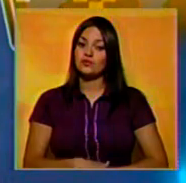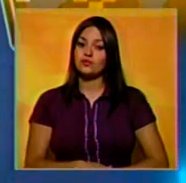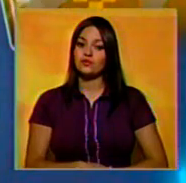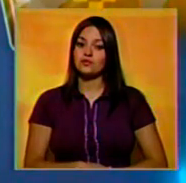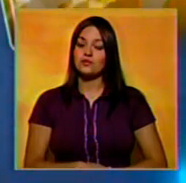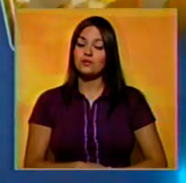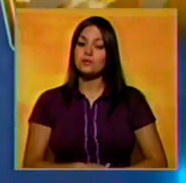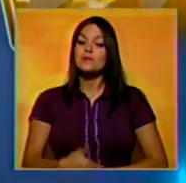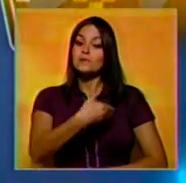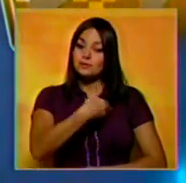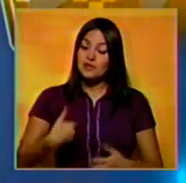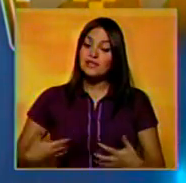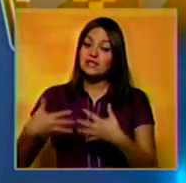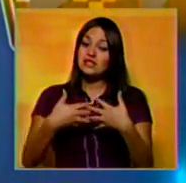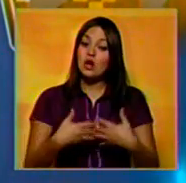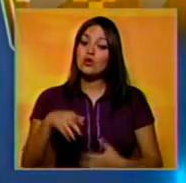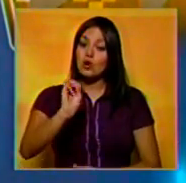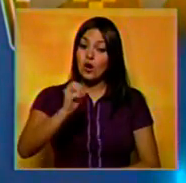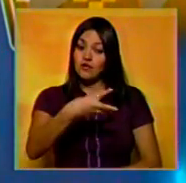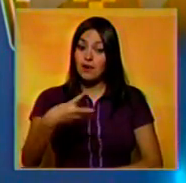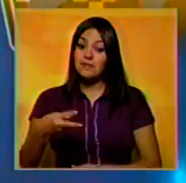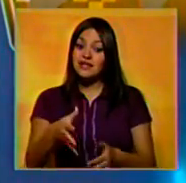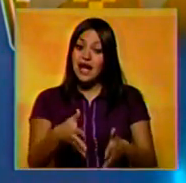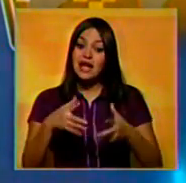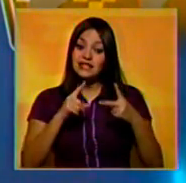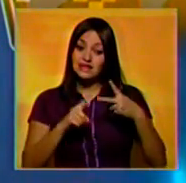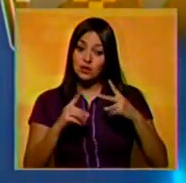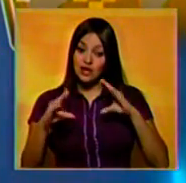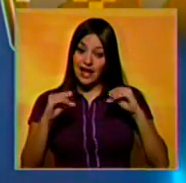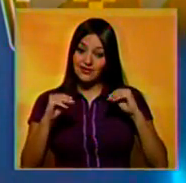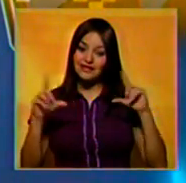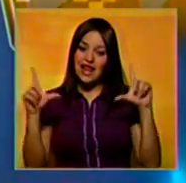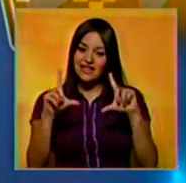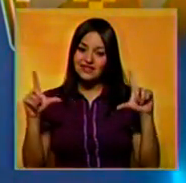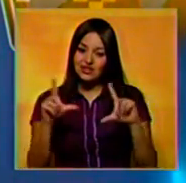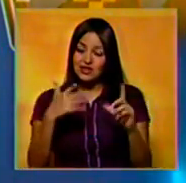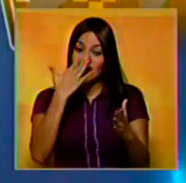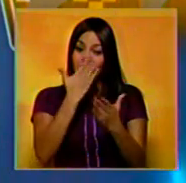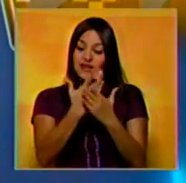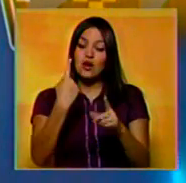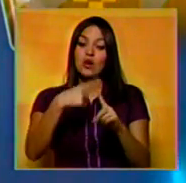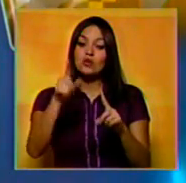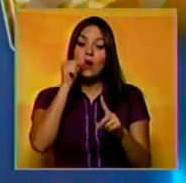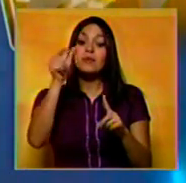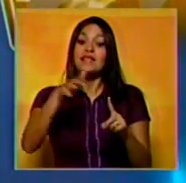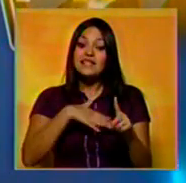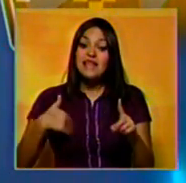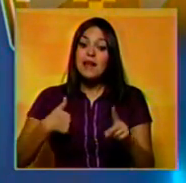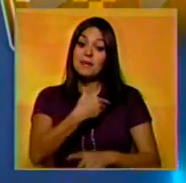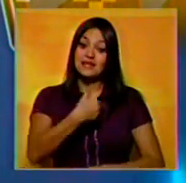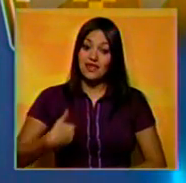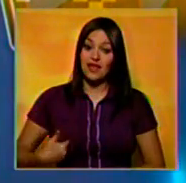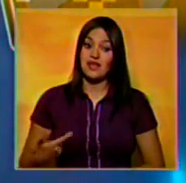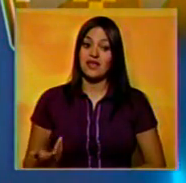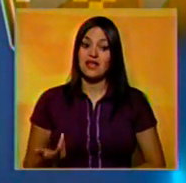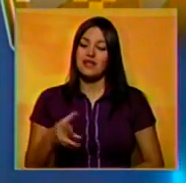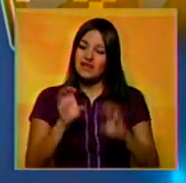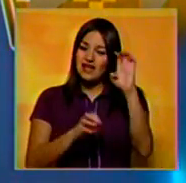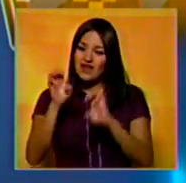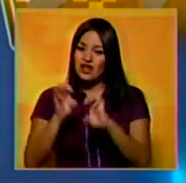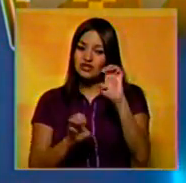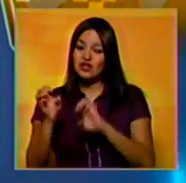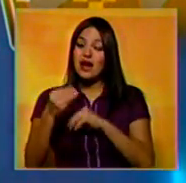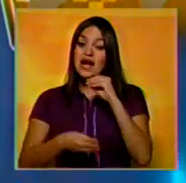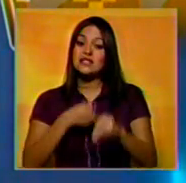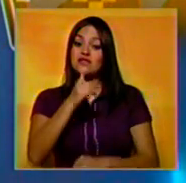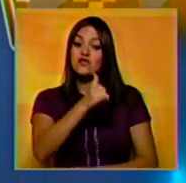El presidente de los Estados Unidos, Barack Obama, ganó el segundo debate televisivo ante su contendor republicano, Mitt Romney, según un sondeo realizado por la